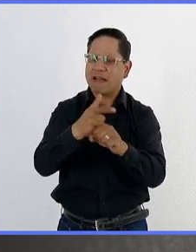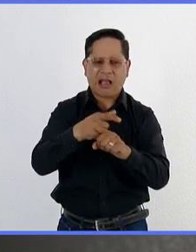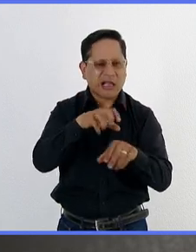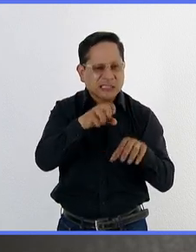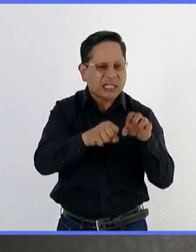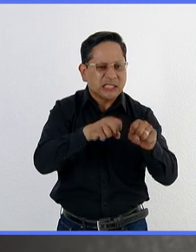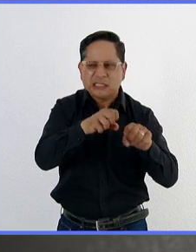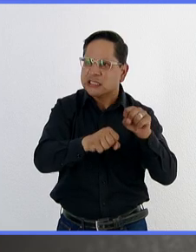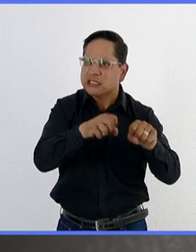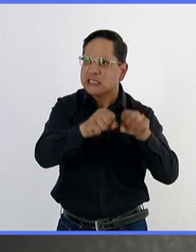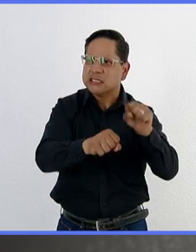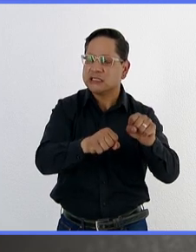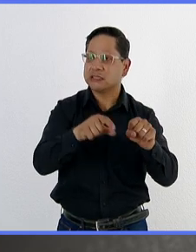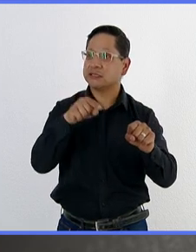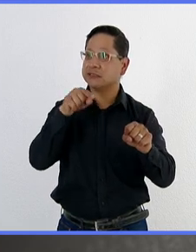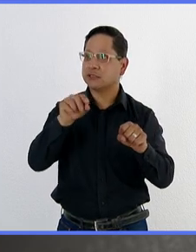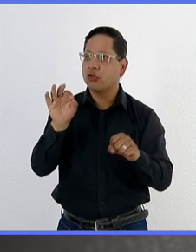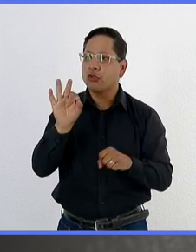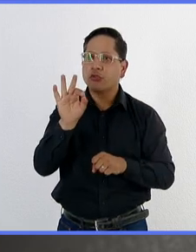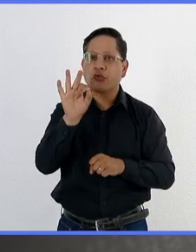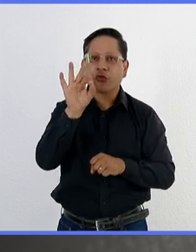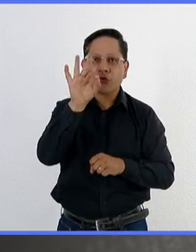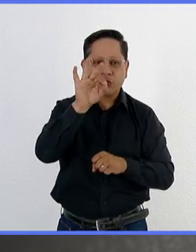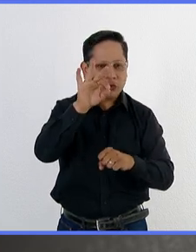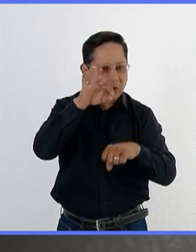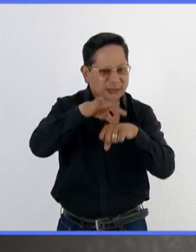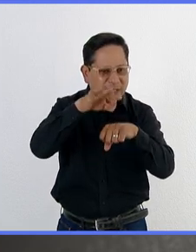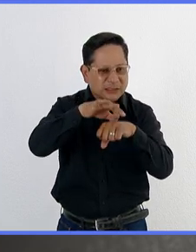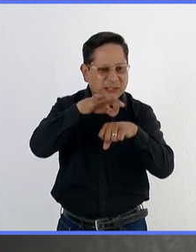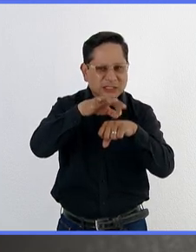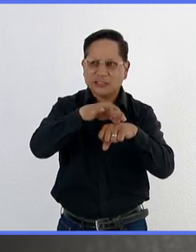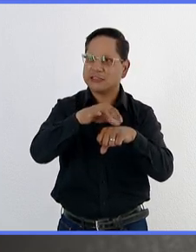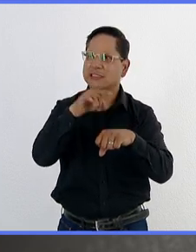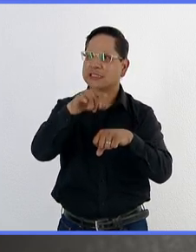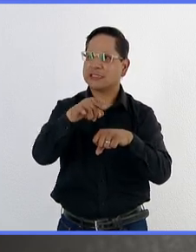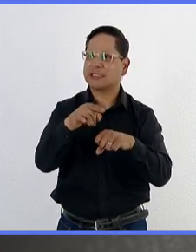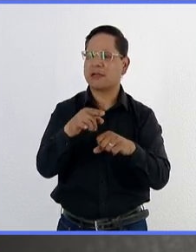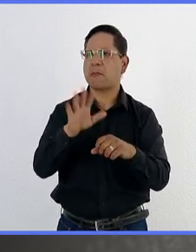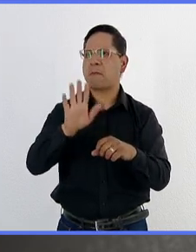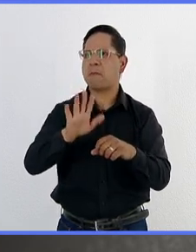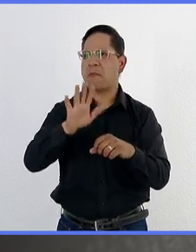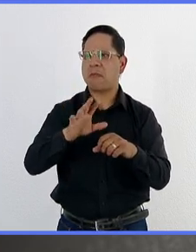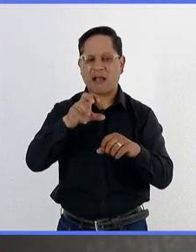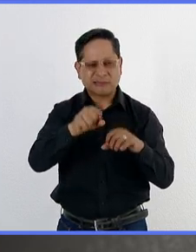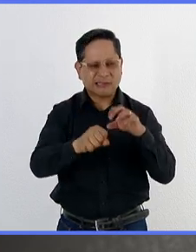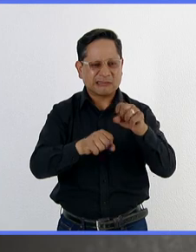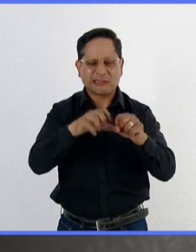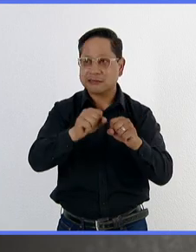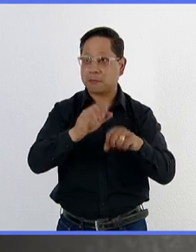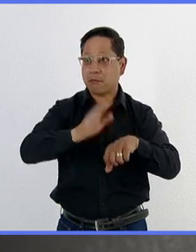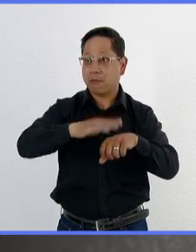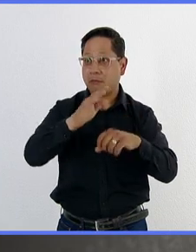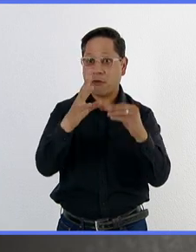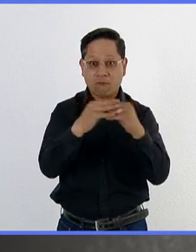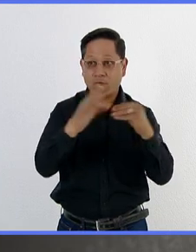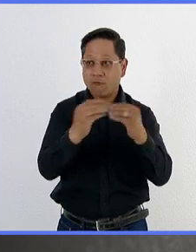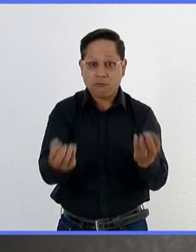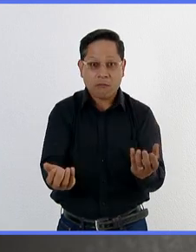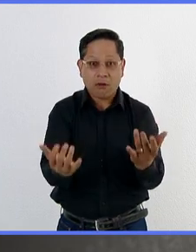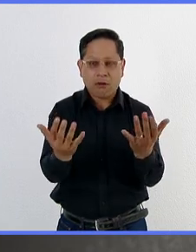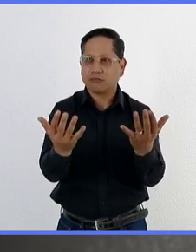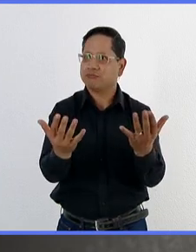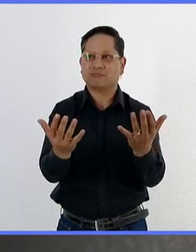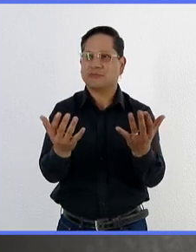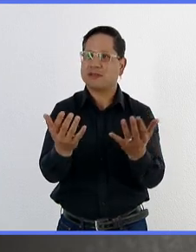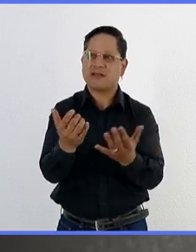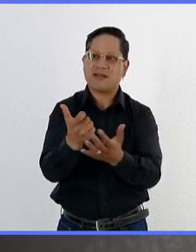Su presencia implica daños a la producción porque no podrías producir, incrementos de